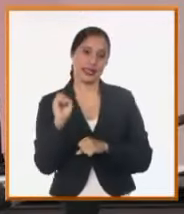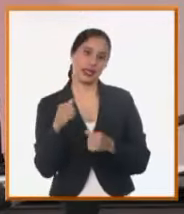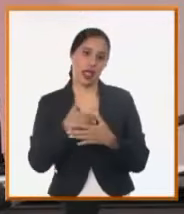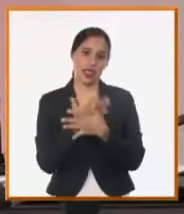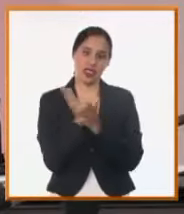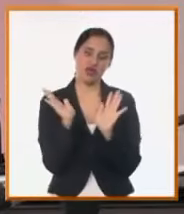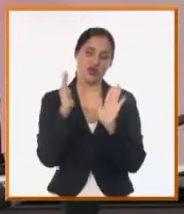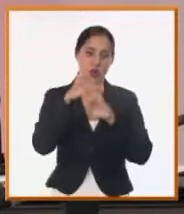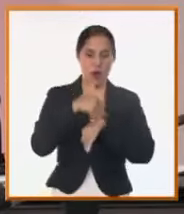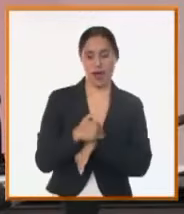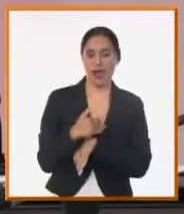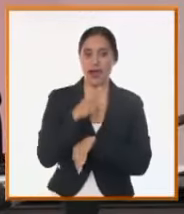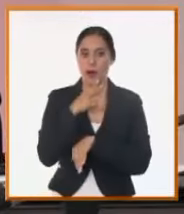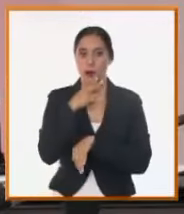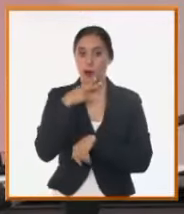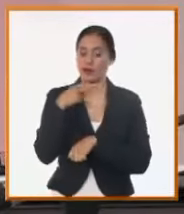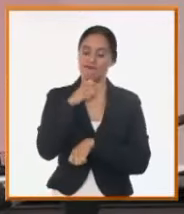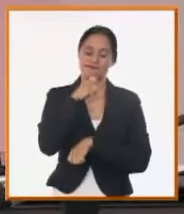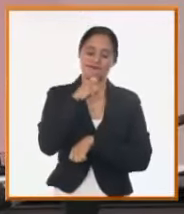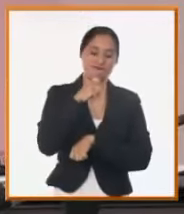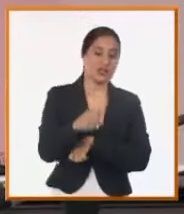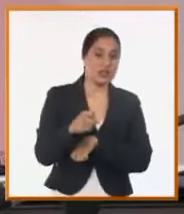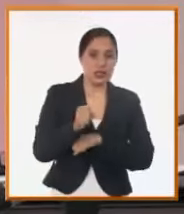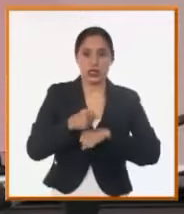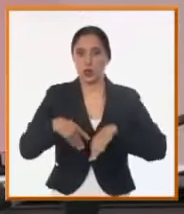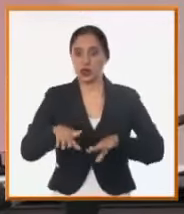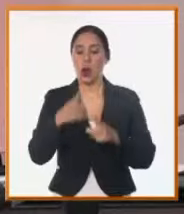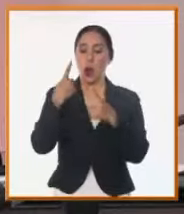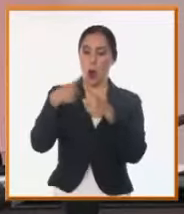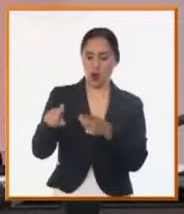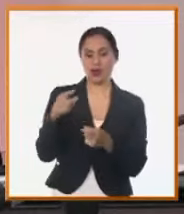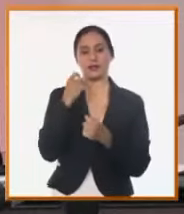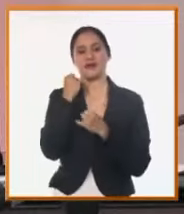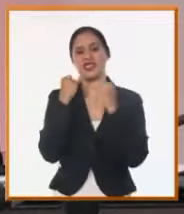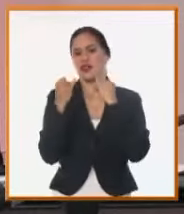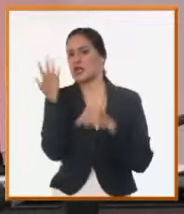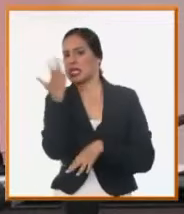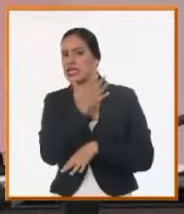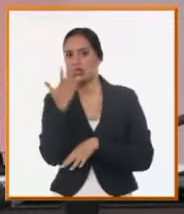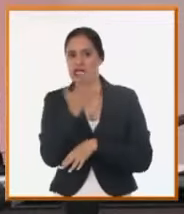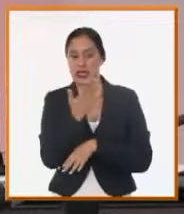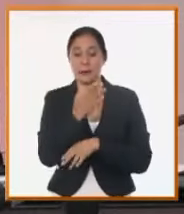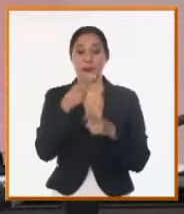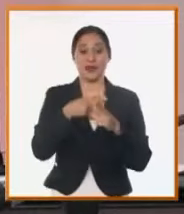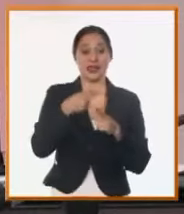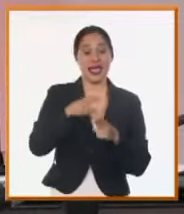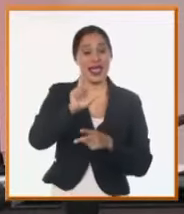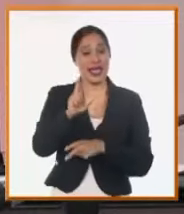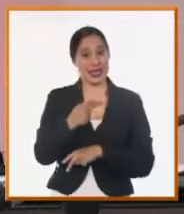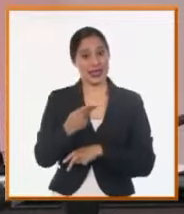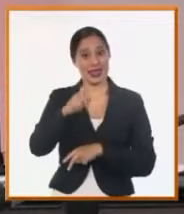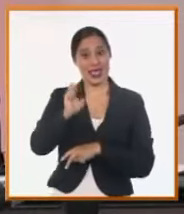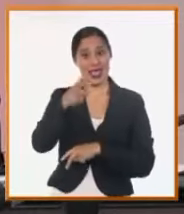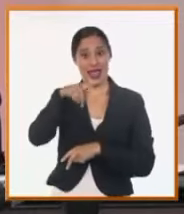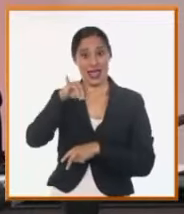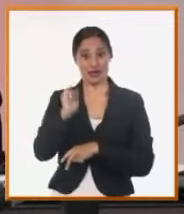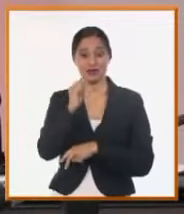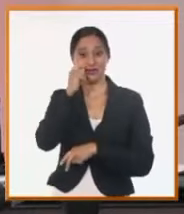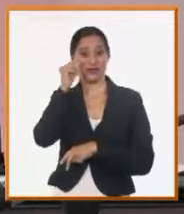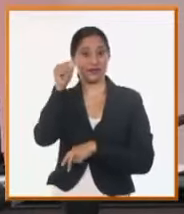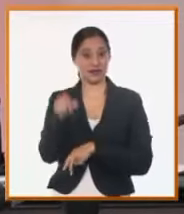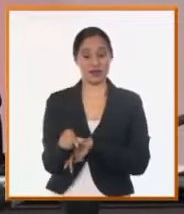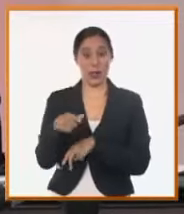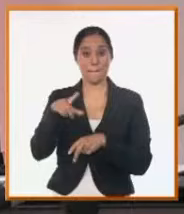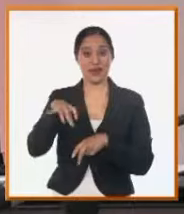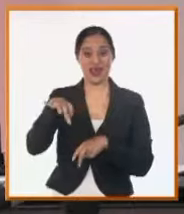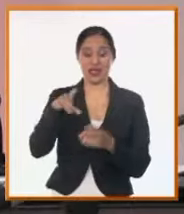el preciado líquido. También otra persona que se identifica como Kelly, dice que en el caso de Pinar del Río específico, ya se